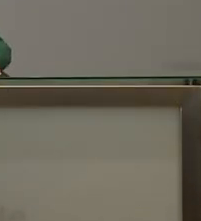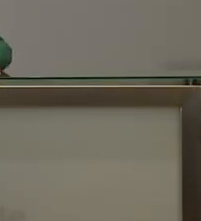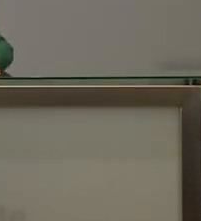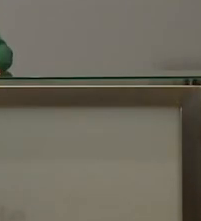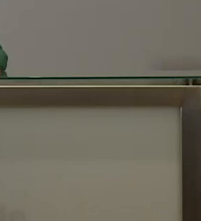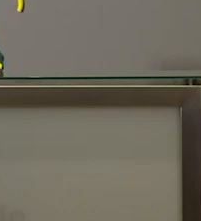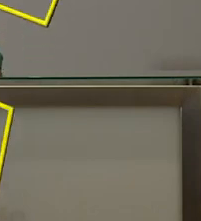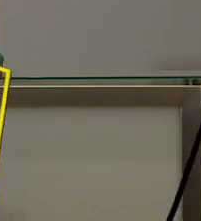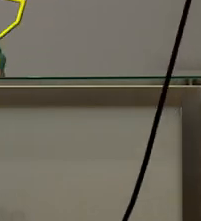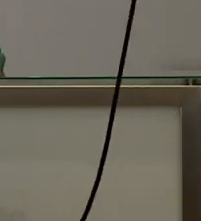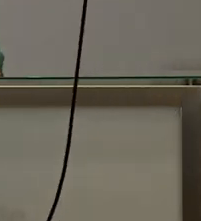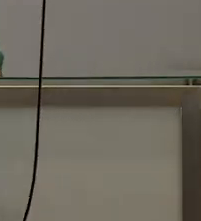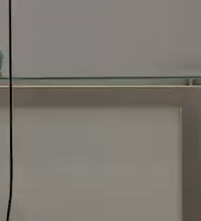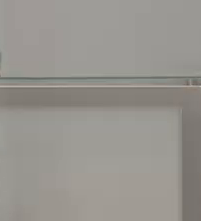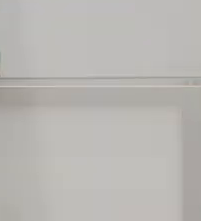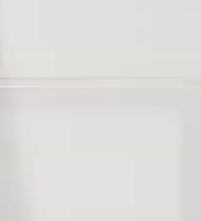gracias